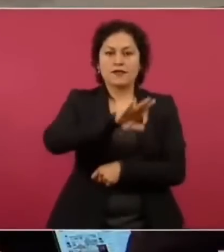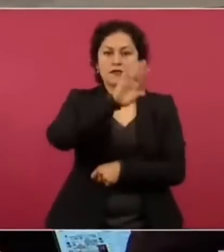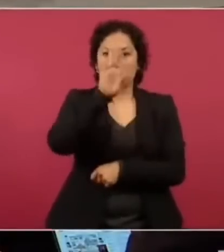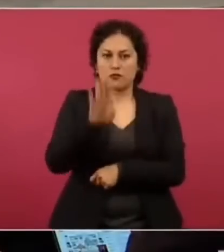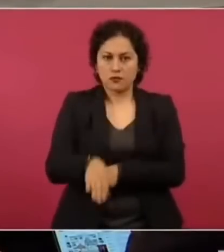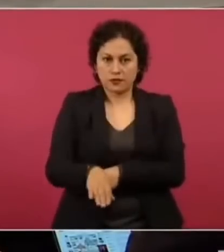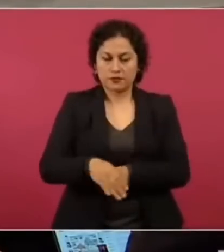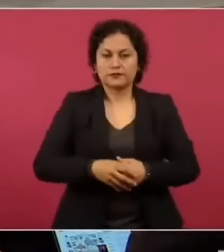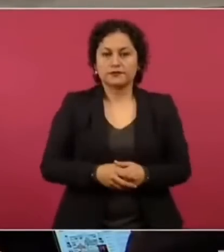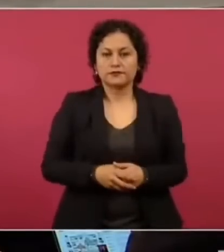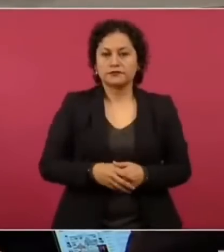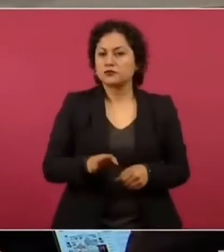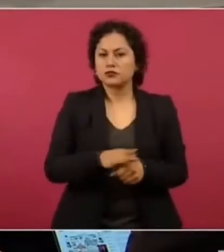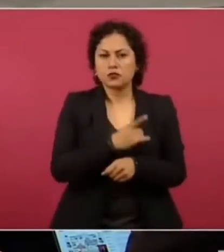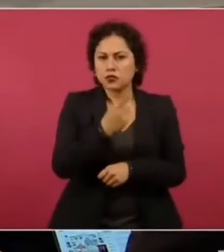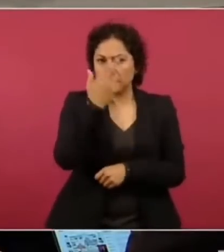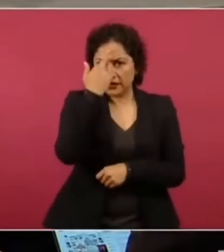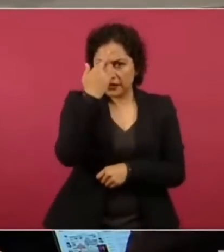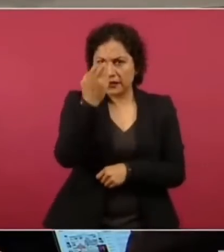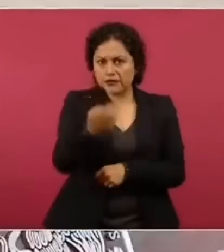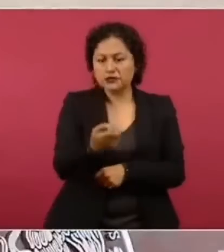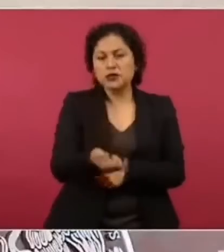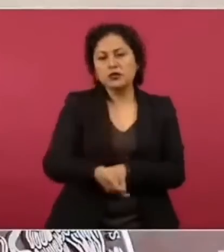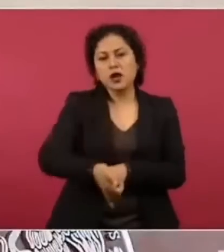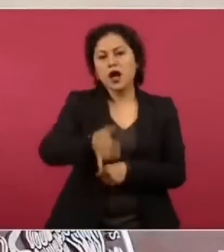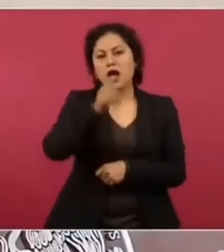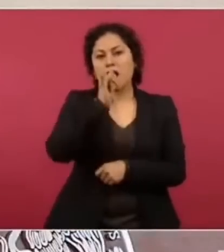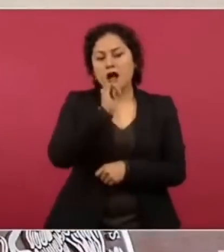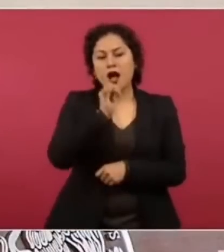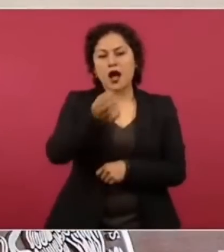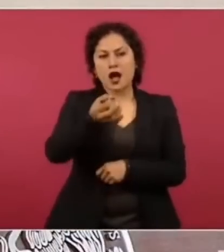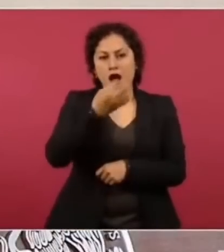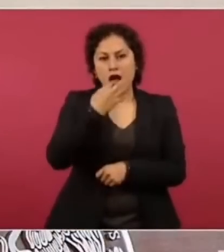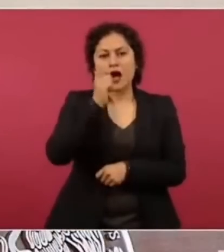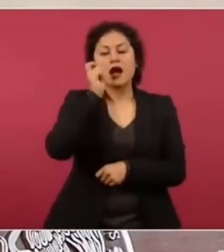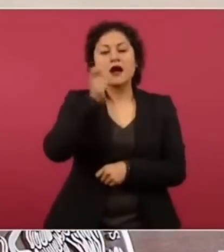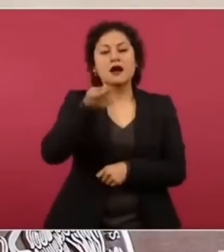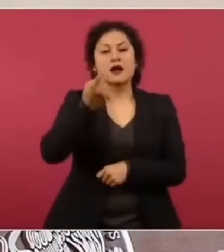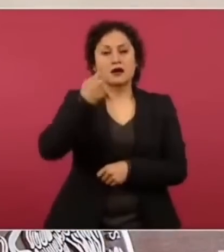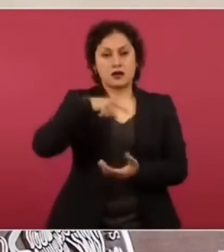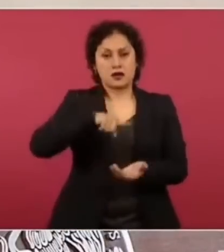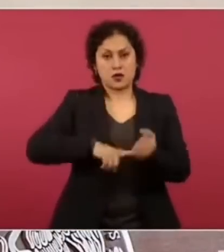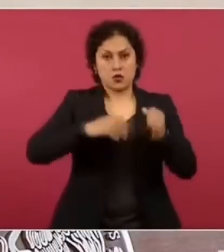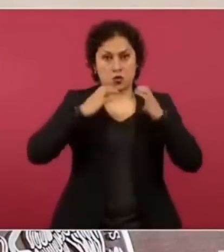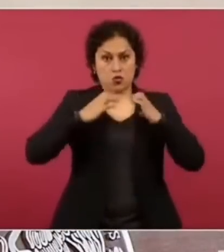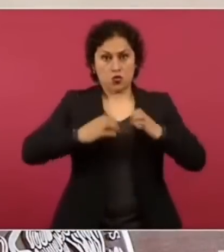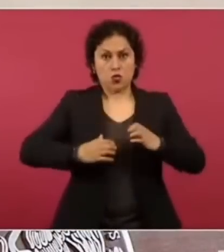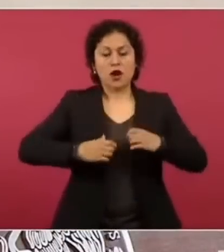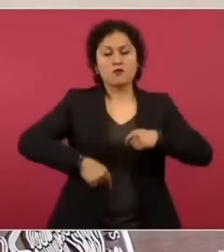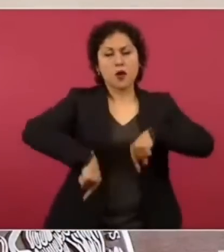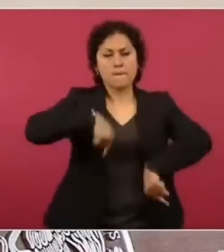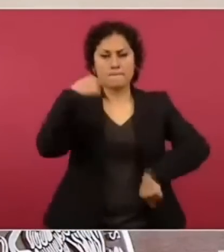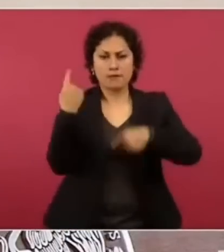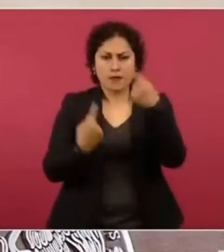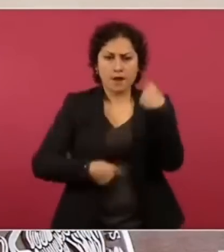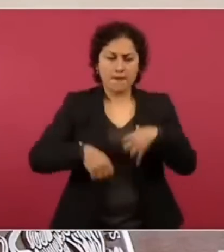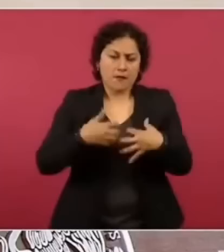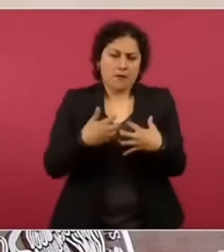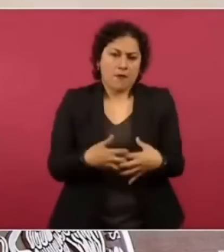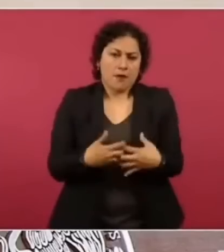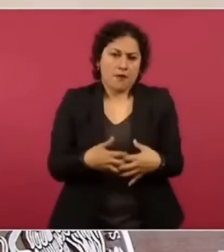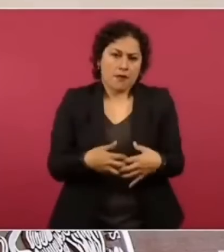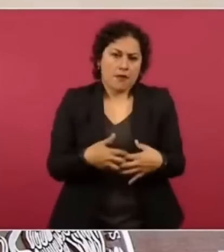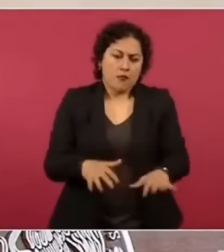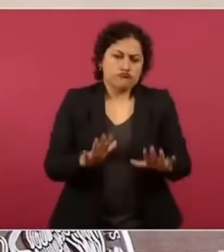Somete al cuerpo a un estrado de estrés caracterizado por mantener un metabolismo intensamente acelerado